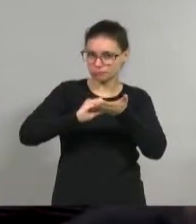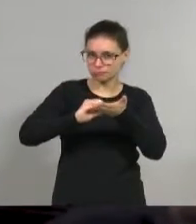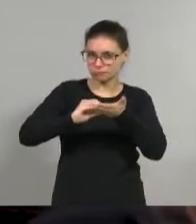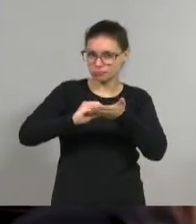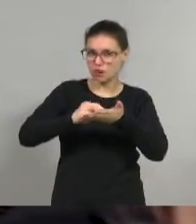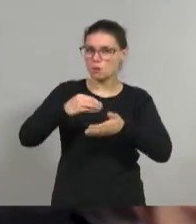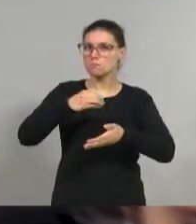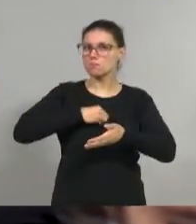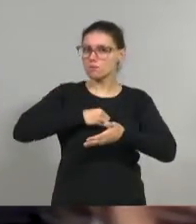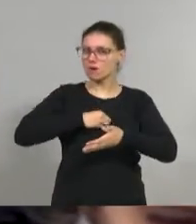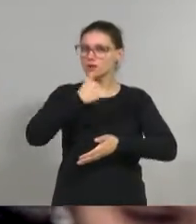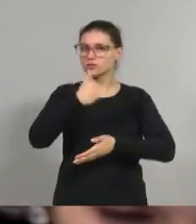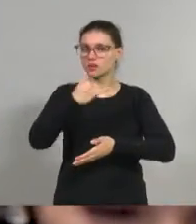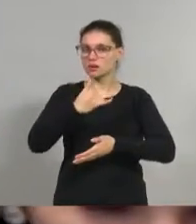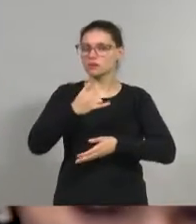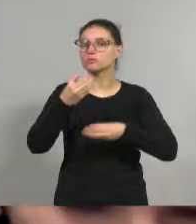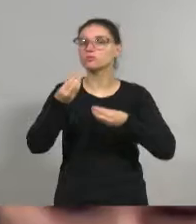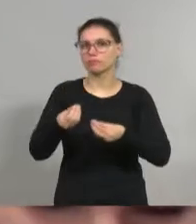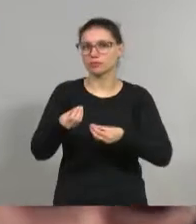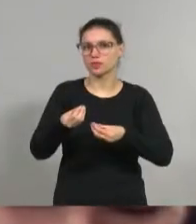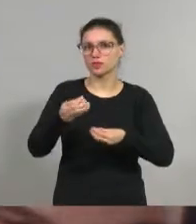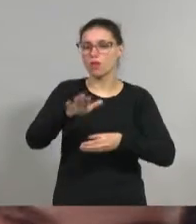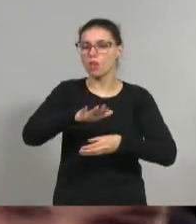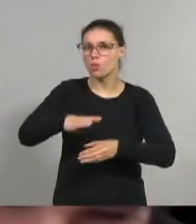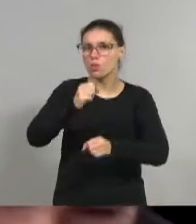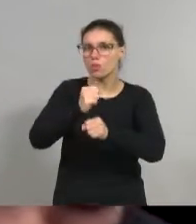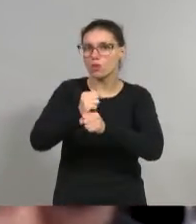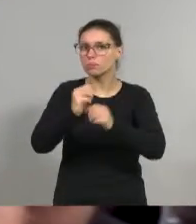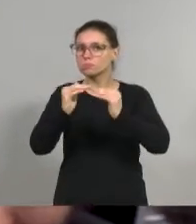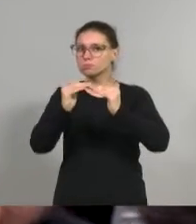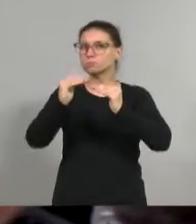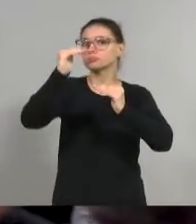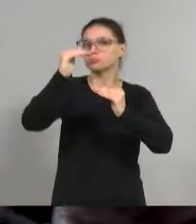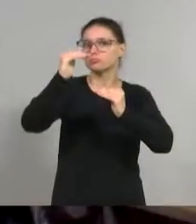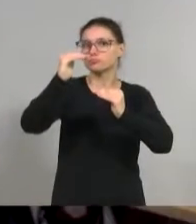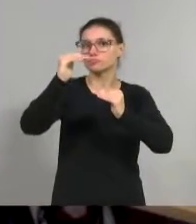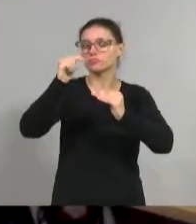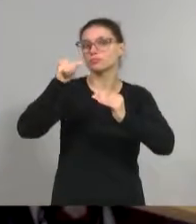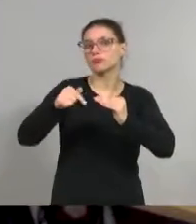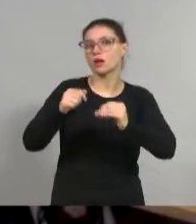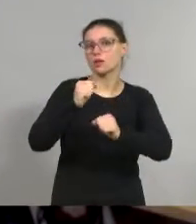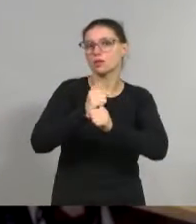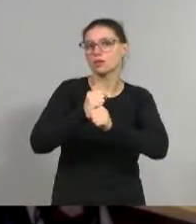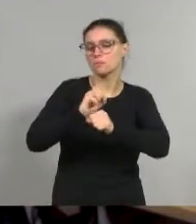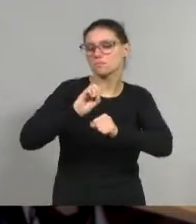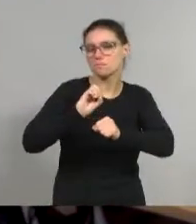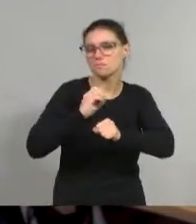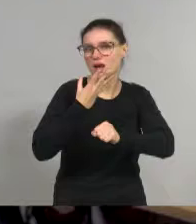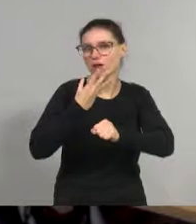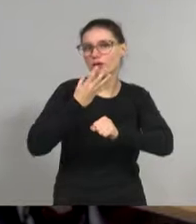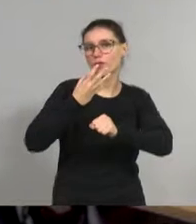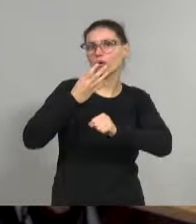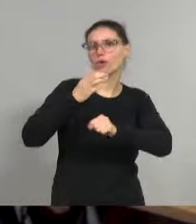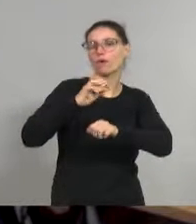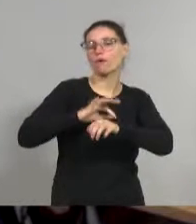no docentes por jerarquizar el espacio de trabajo, por trabajar en las mejoras de las alternativas